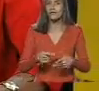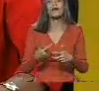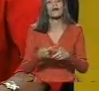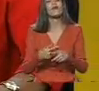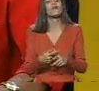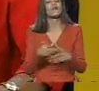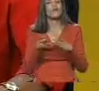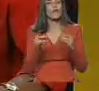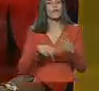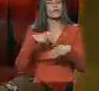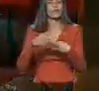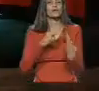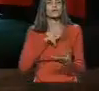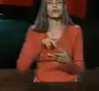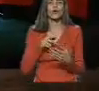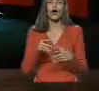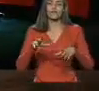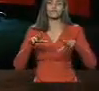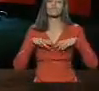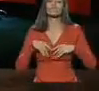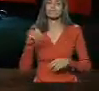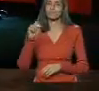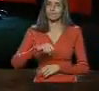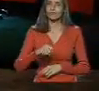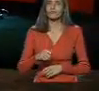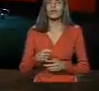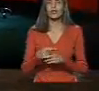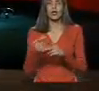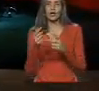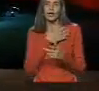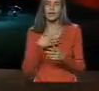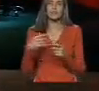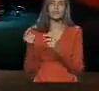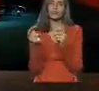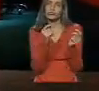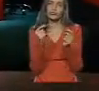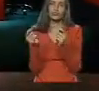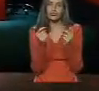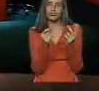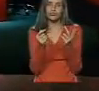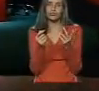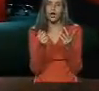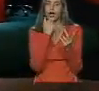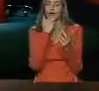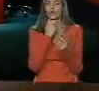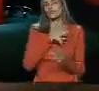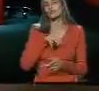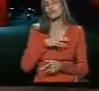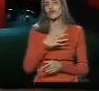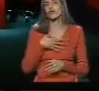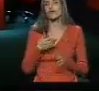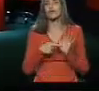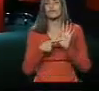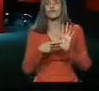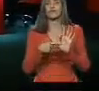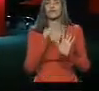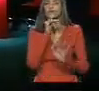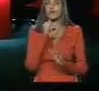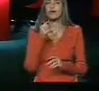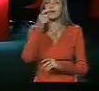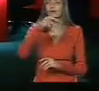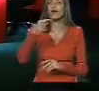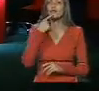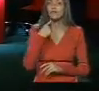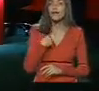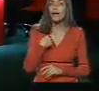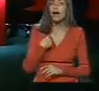que este programa lo vamos a agarrar para eso, y queremos que de allá para acá, lo que nosotros vamos anunciando, la gente nos diga,